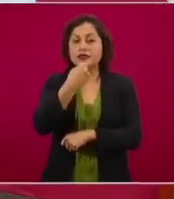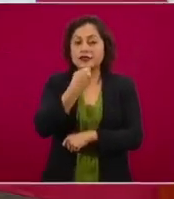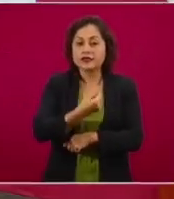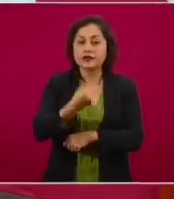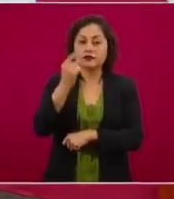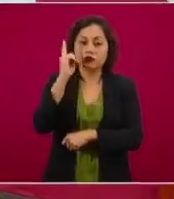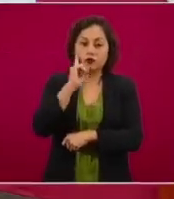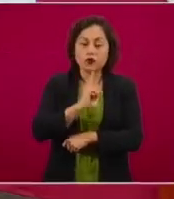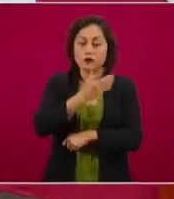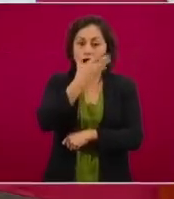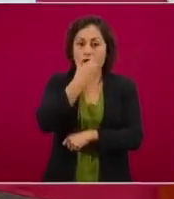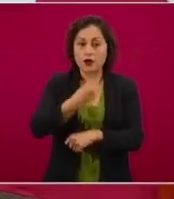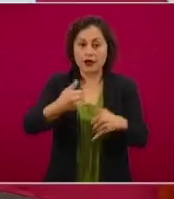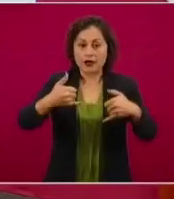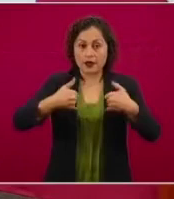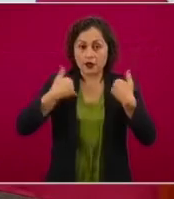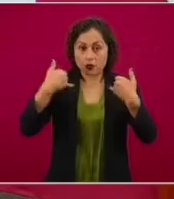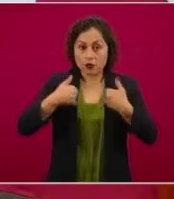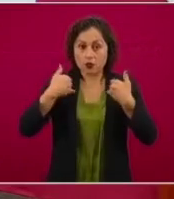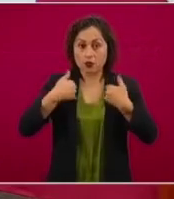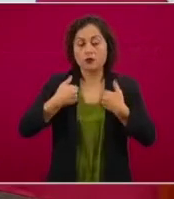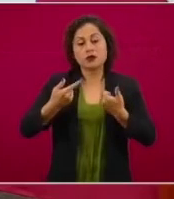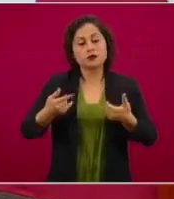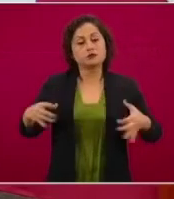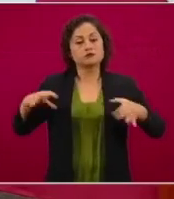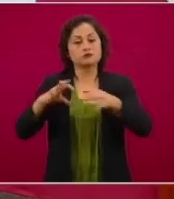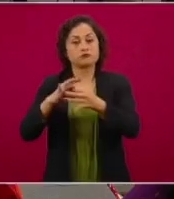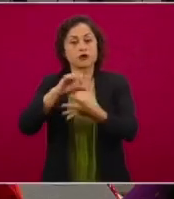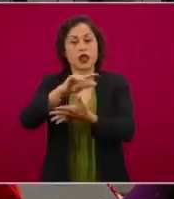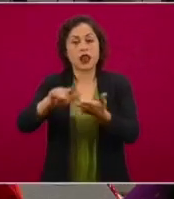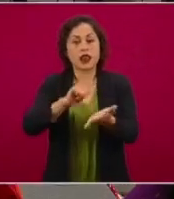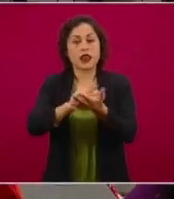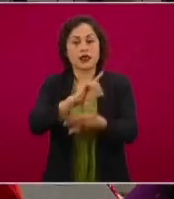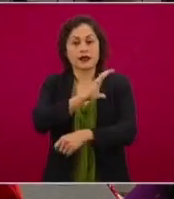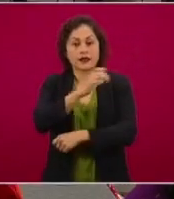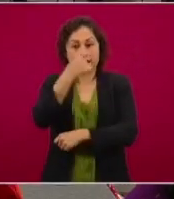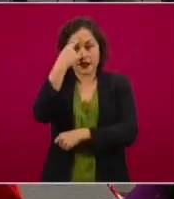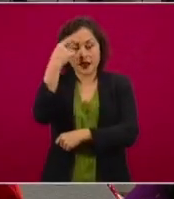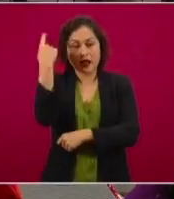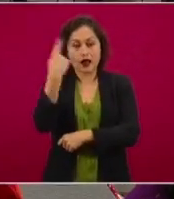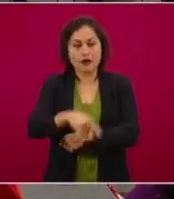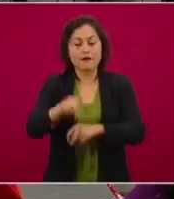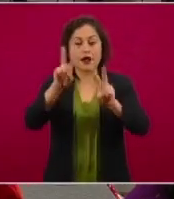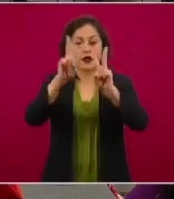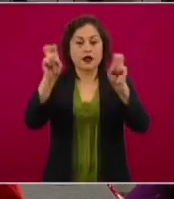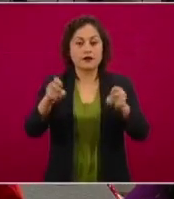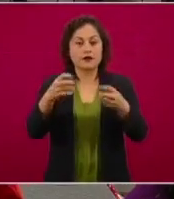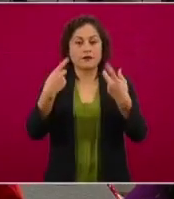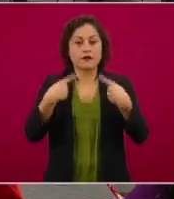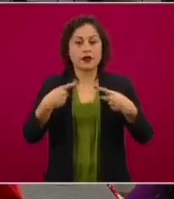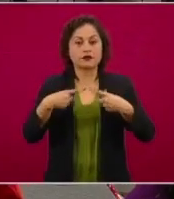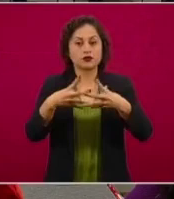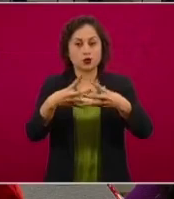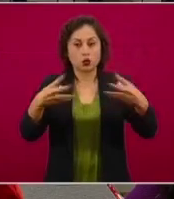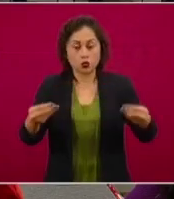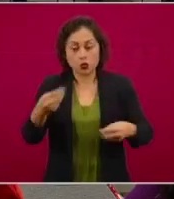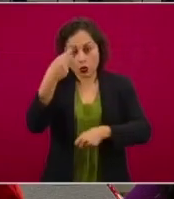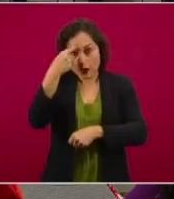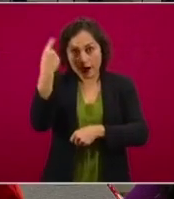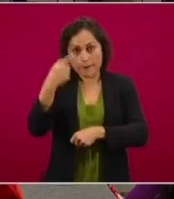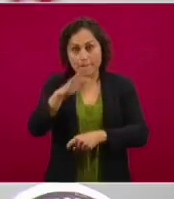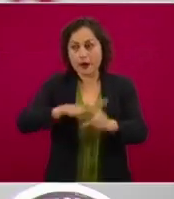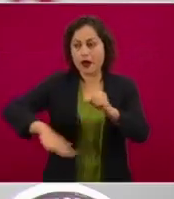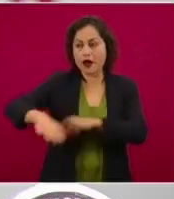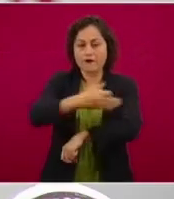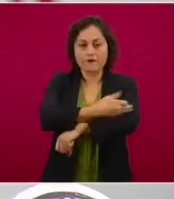adolescentes, tal como lo obliga la ley general en materia de desaparición, para que se abra el proceso participativo